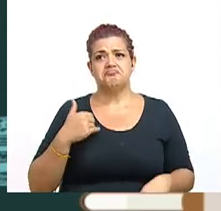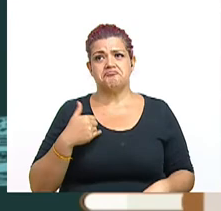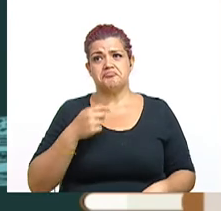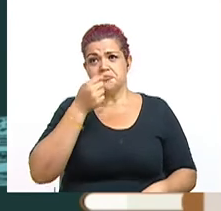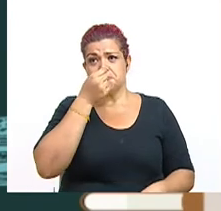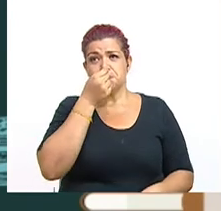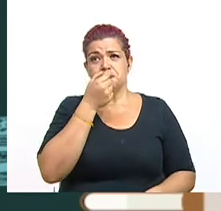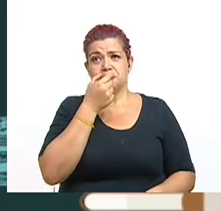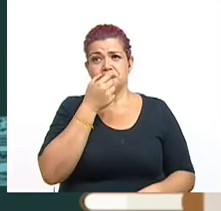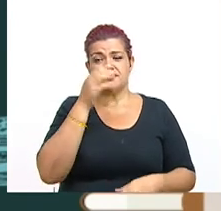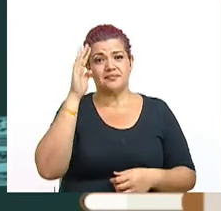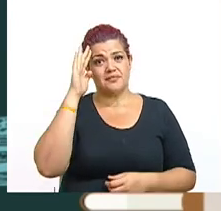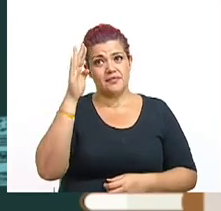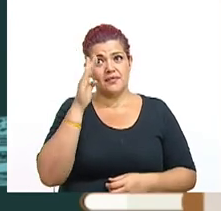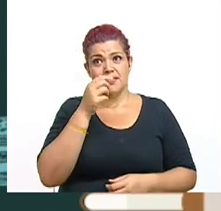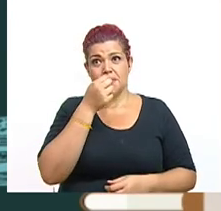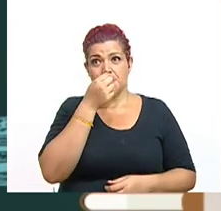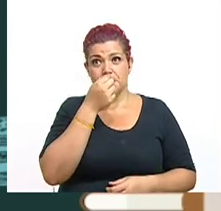¿Aló don Luis?